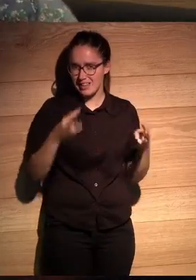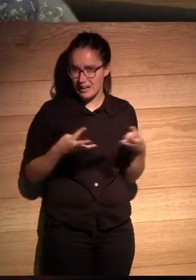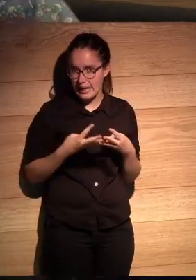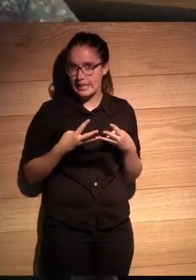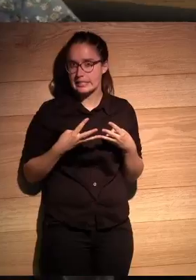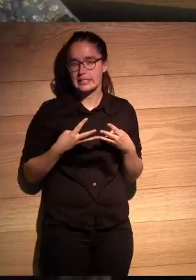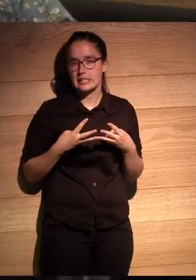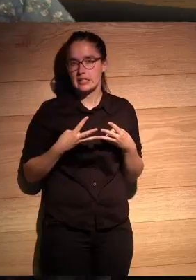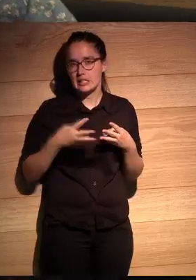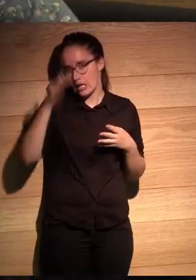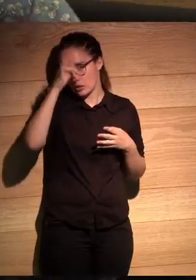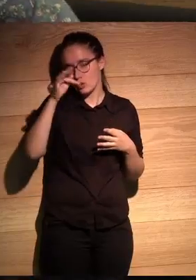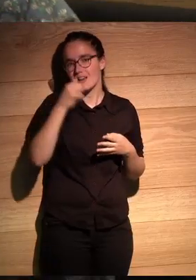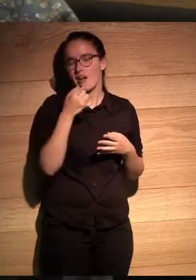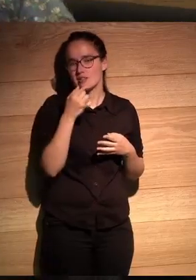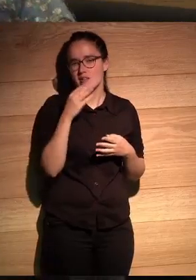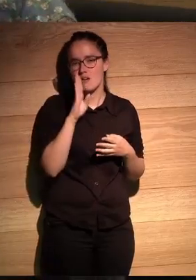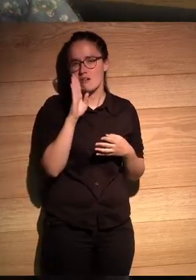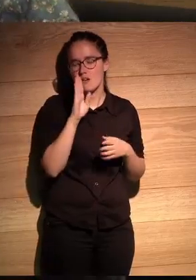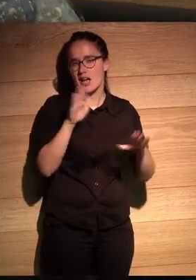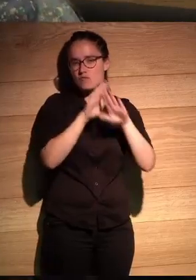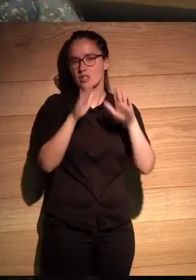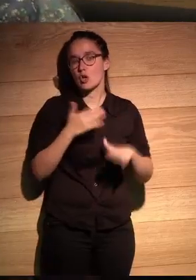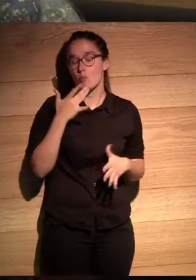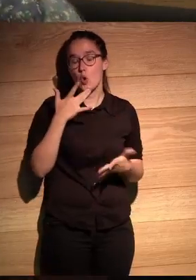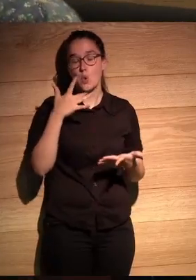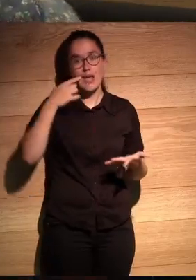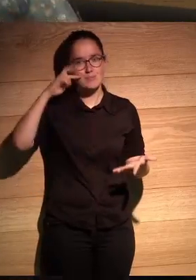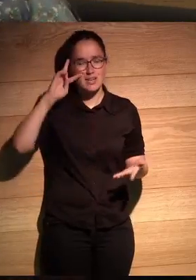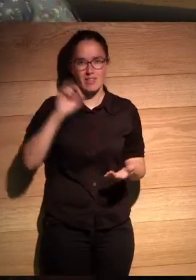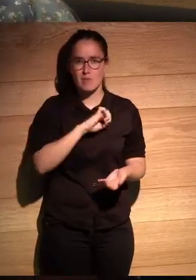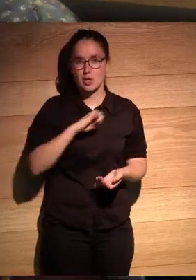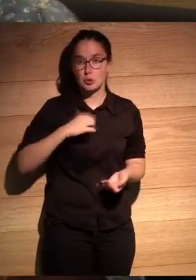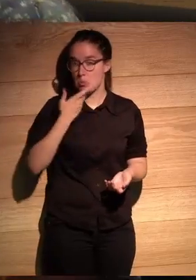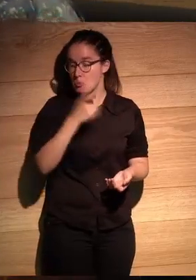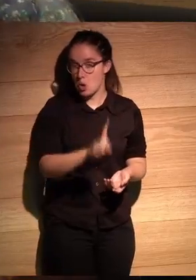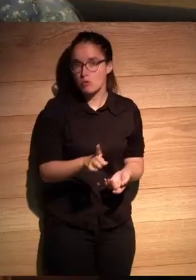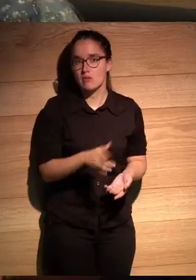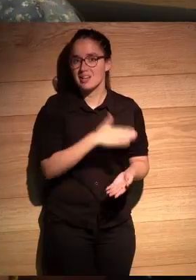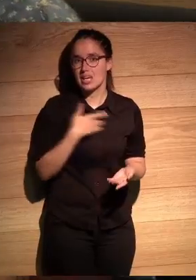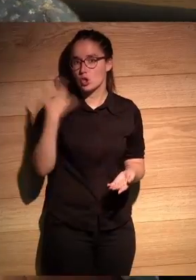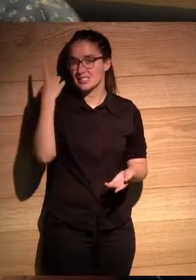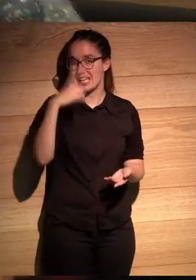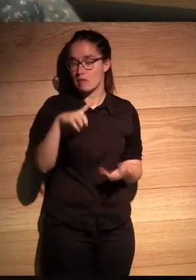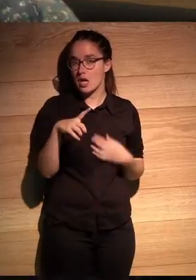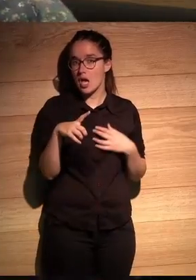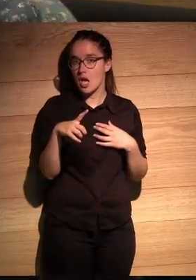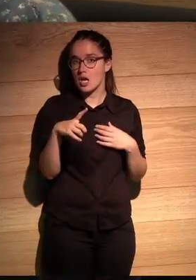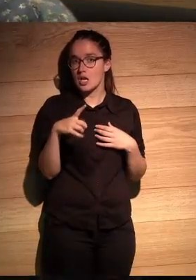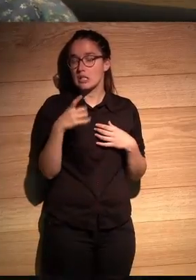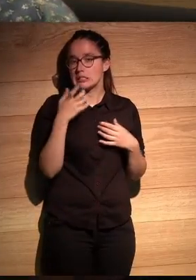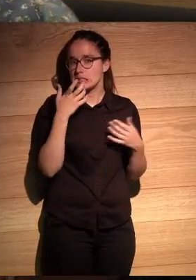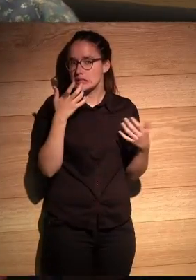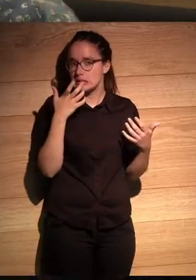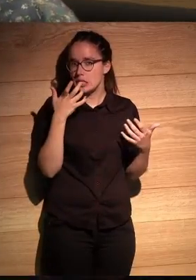y la teoría que has comentado que al final es una experiencia personal no la conocía y me gustaría saber si bueno si